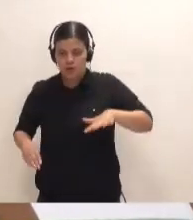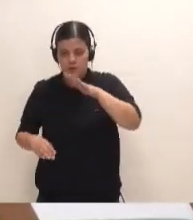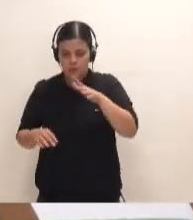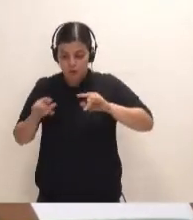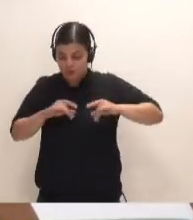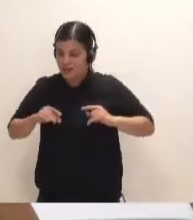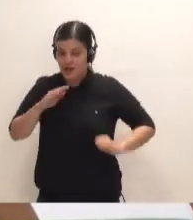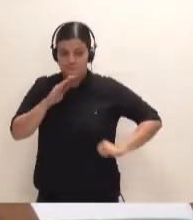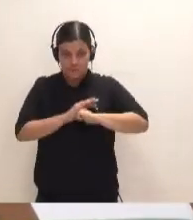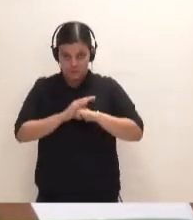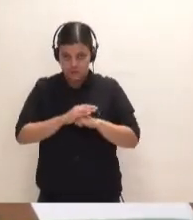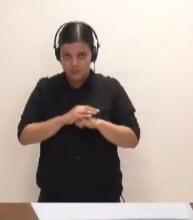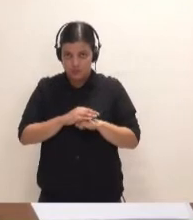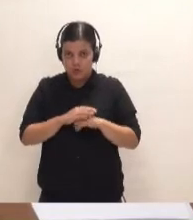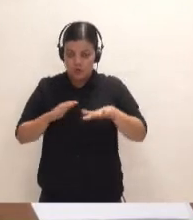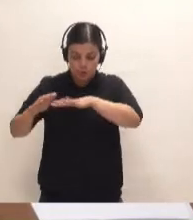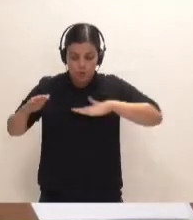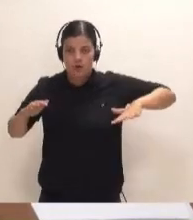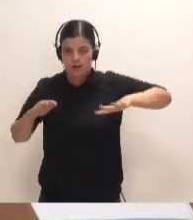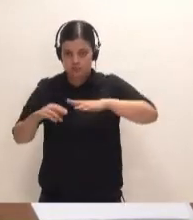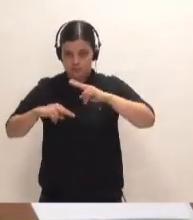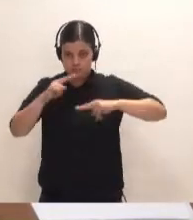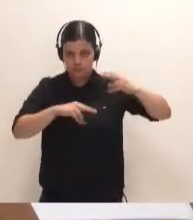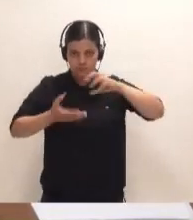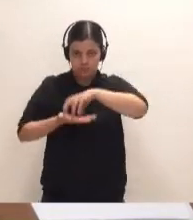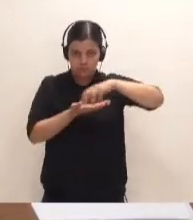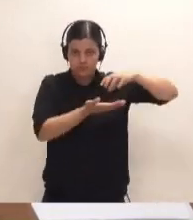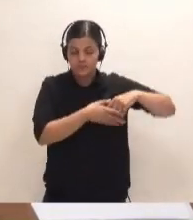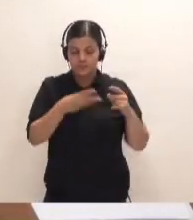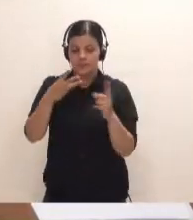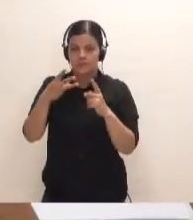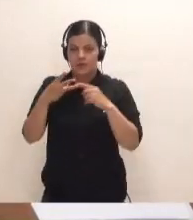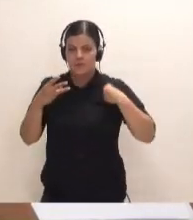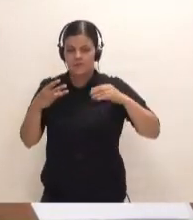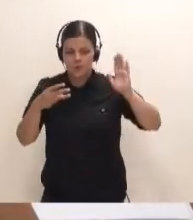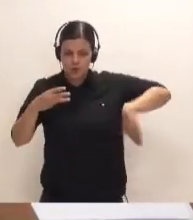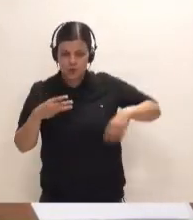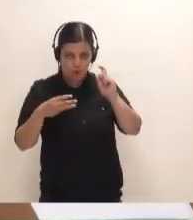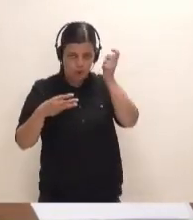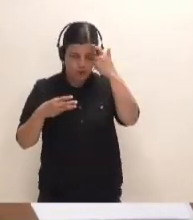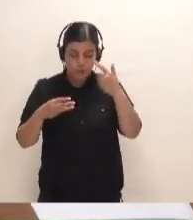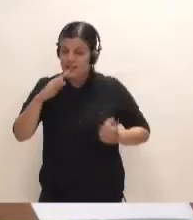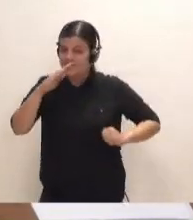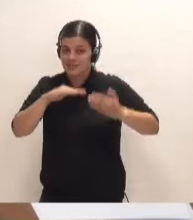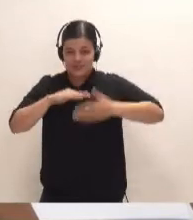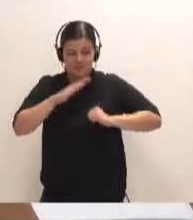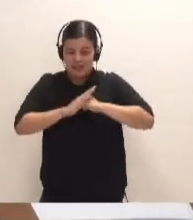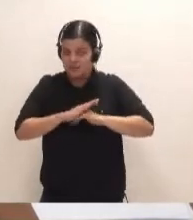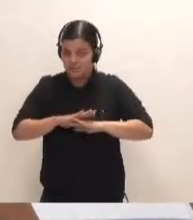terrestre implantada sobre terrenos emergentes. La alternativa 3, desarrolla este último concepto hasta el límite de las posibilidades, etc.